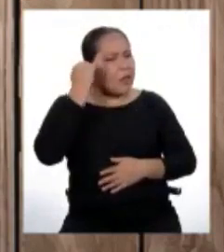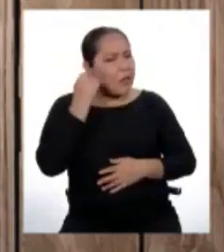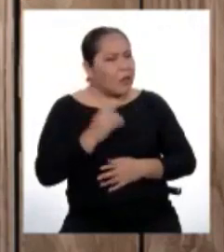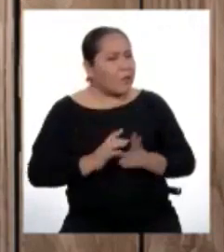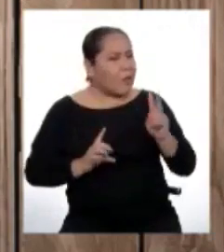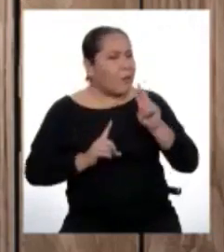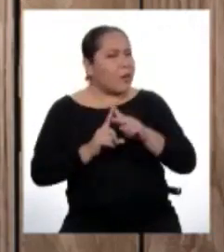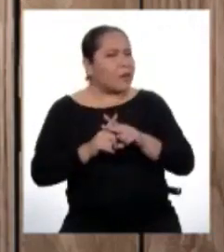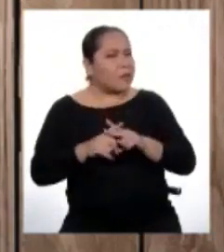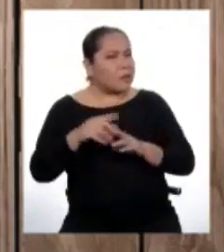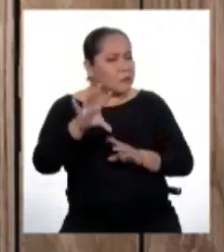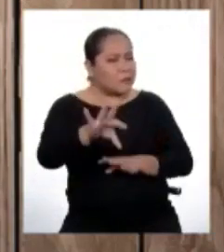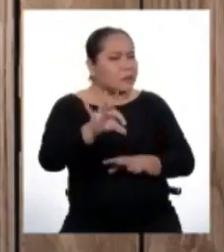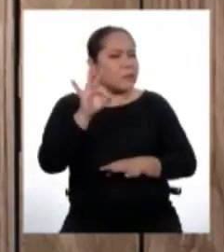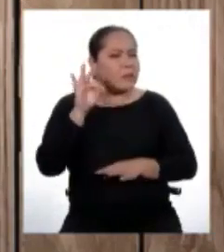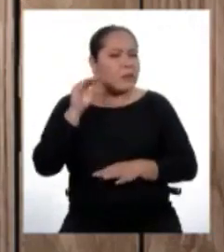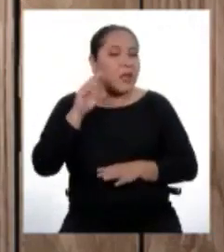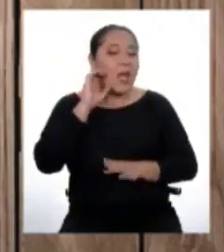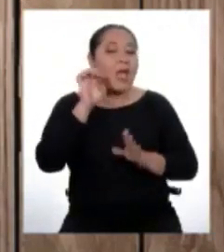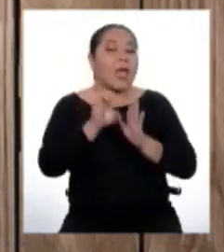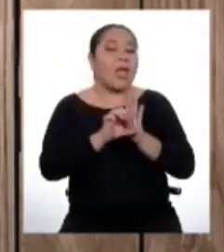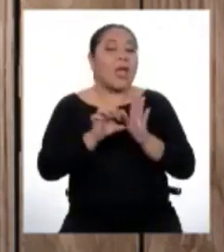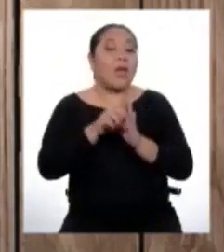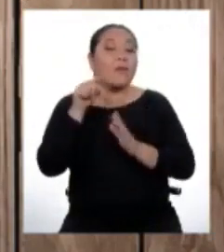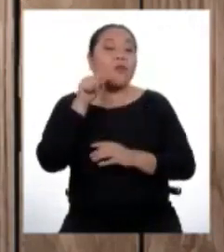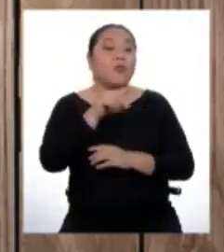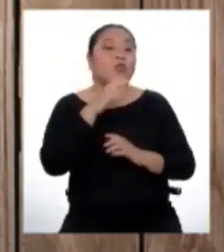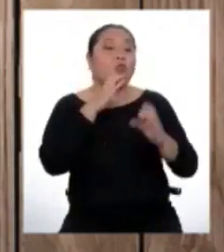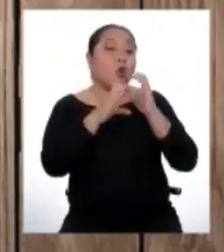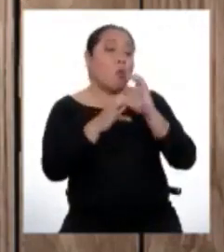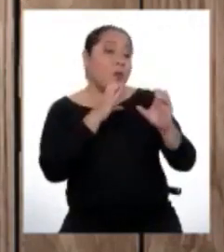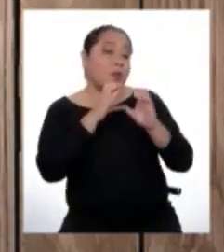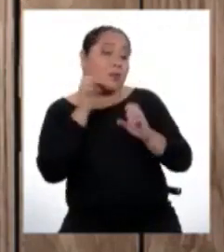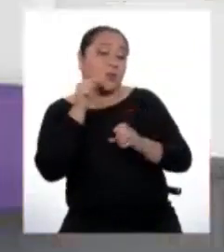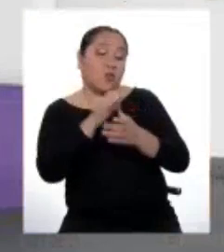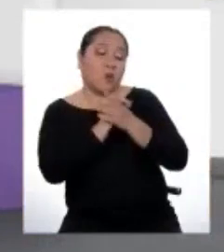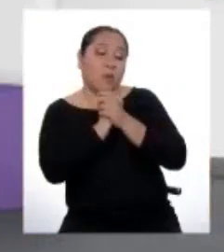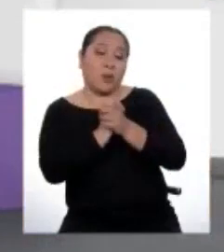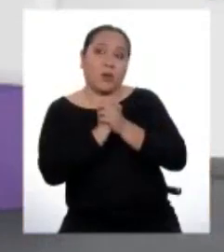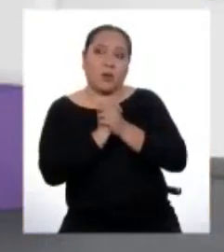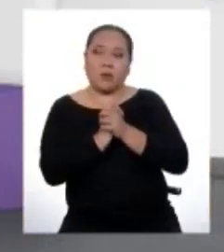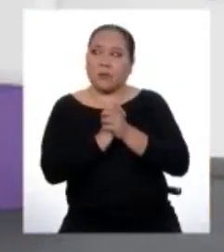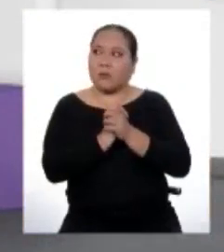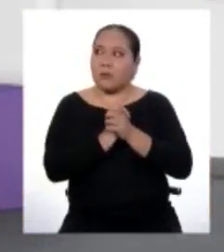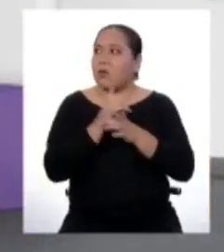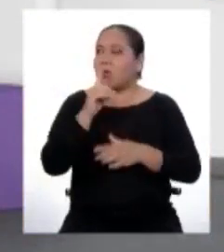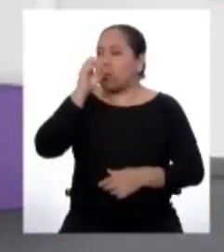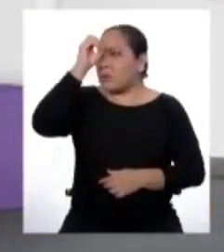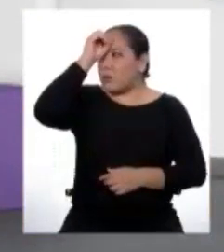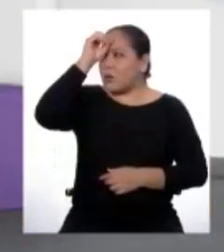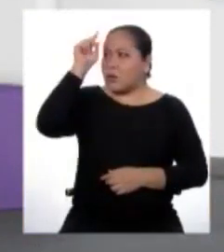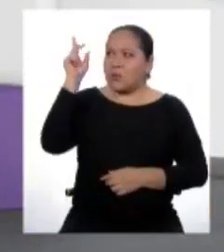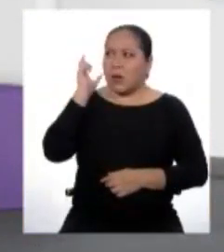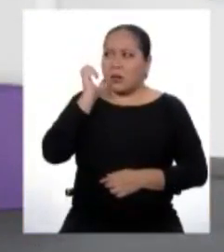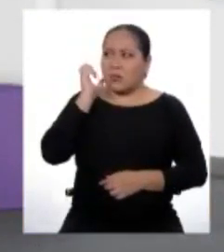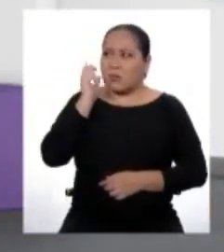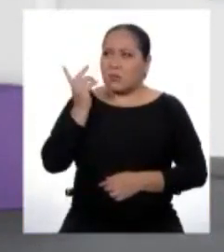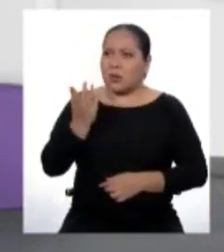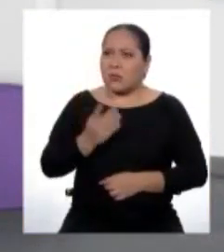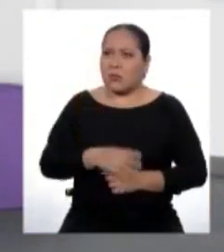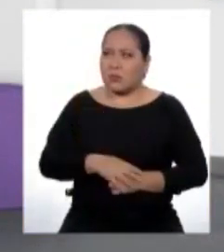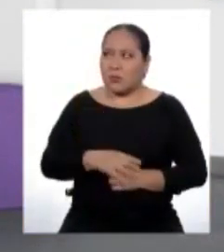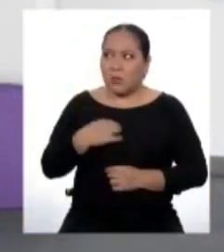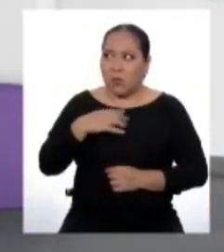Creo que podemos coger como ejemplo la conversación que acabas de tener con tu amiga. No sabía que se me estaba escuchando. No dije nada